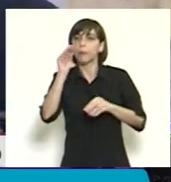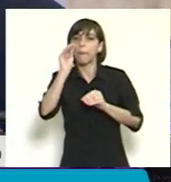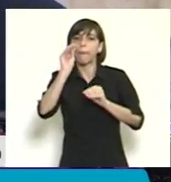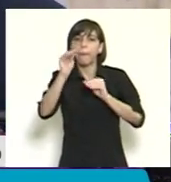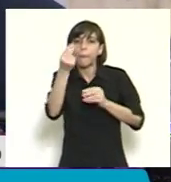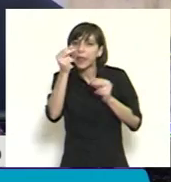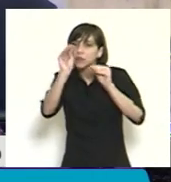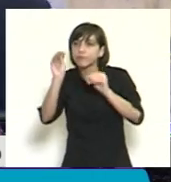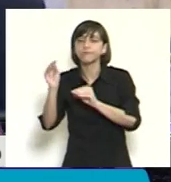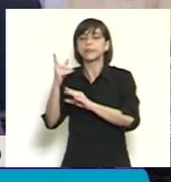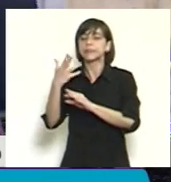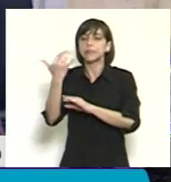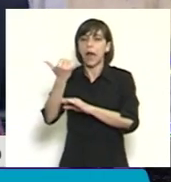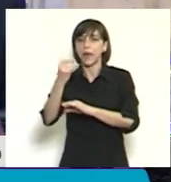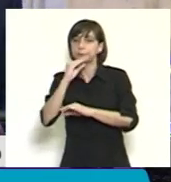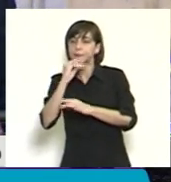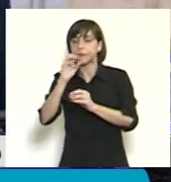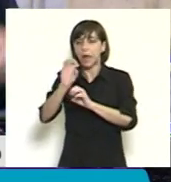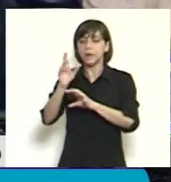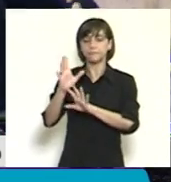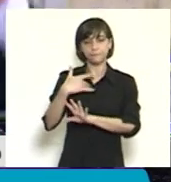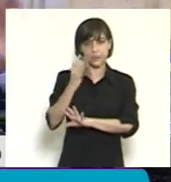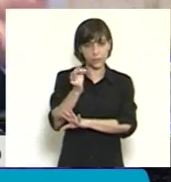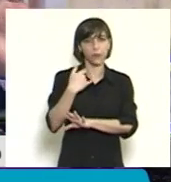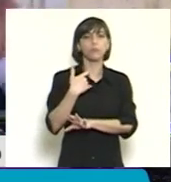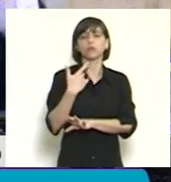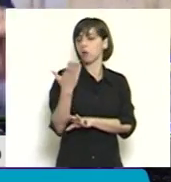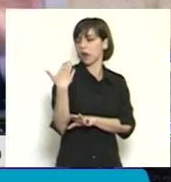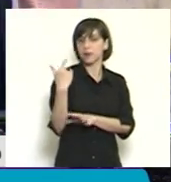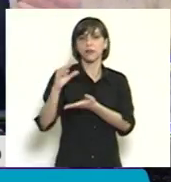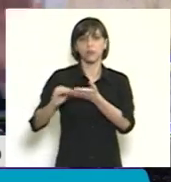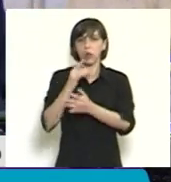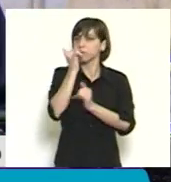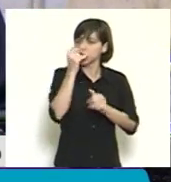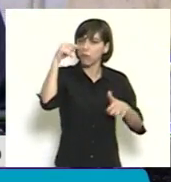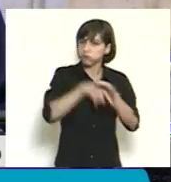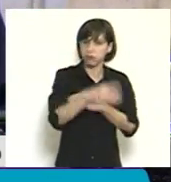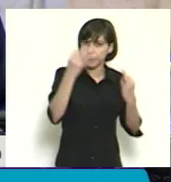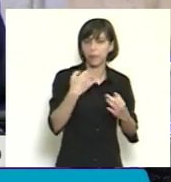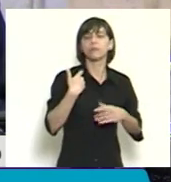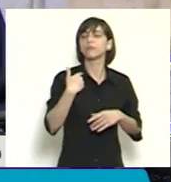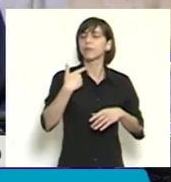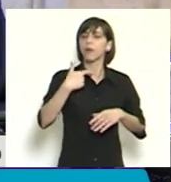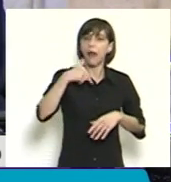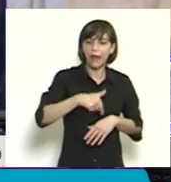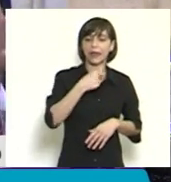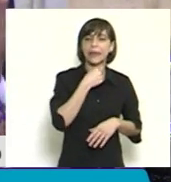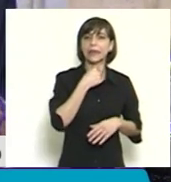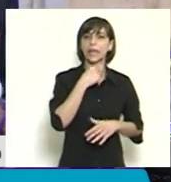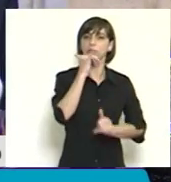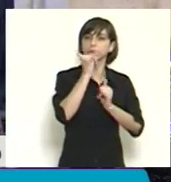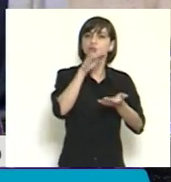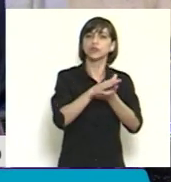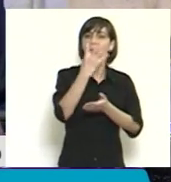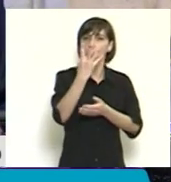como dijo el diputado Gribaudo, comentarios muy específicos, así que voy al grano a cuatro artículos puntualmente que nos hace un poquito